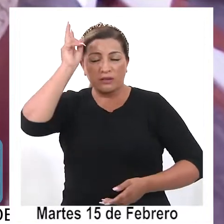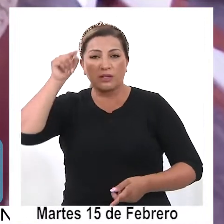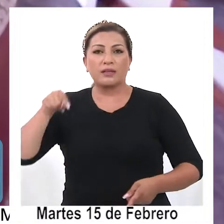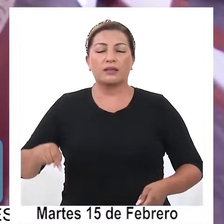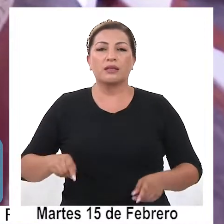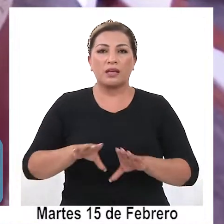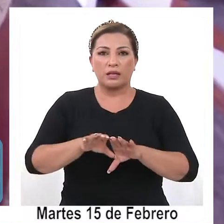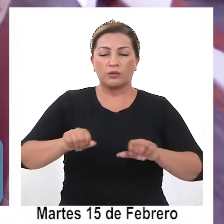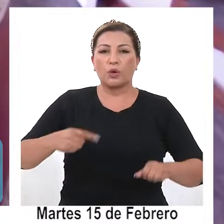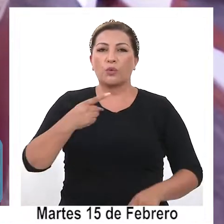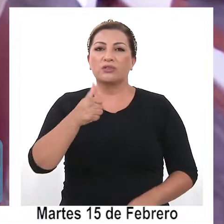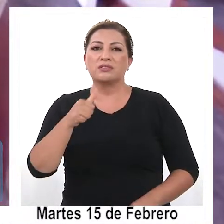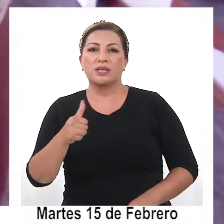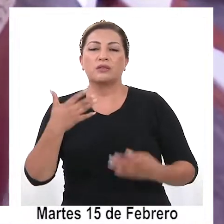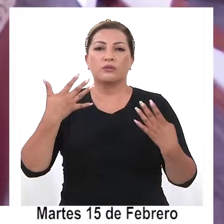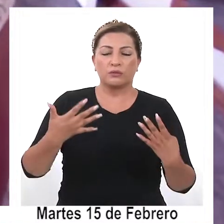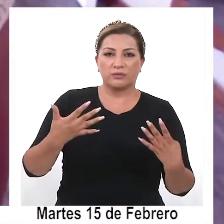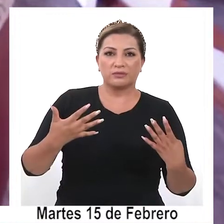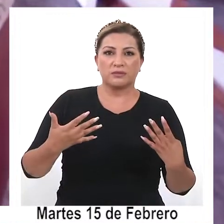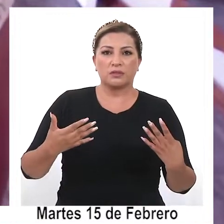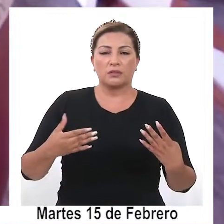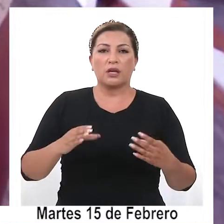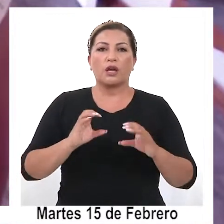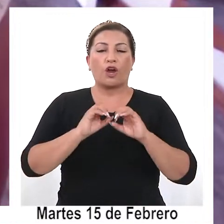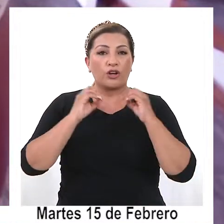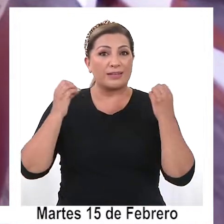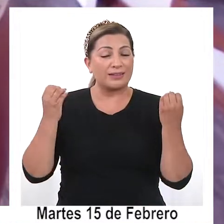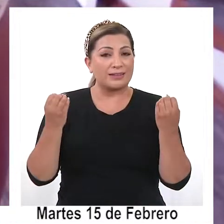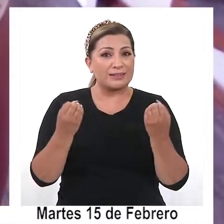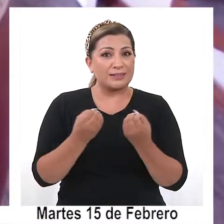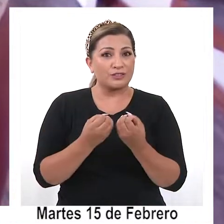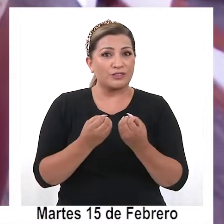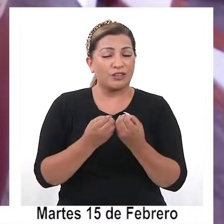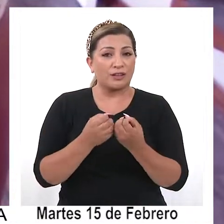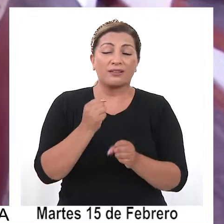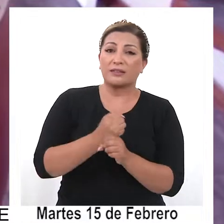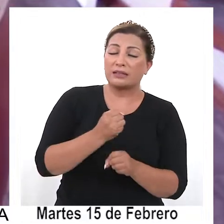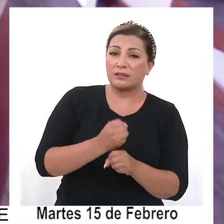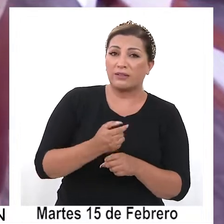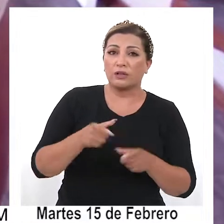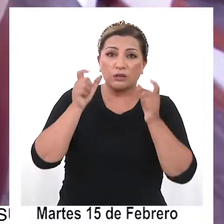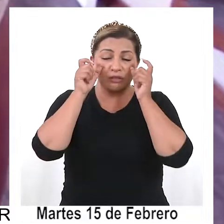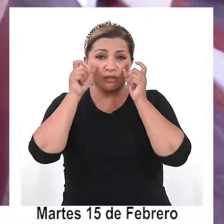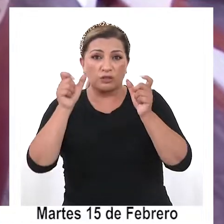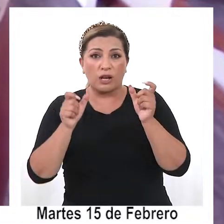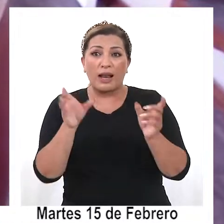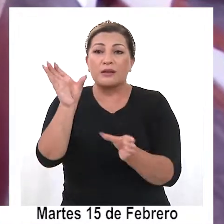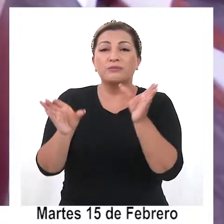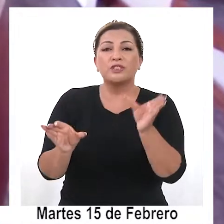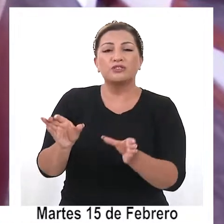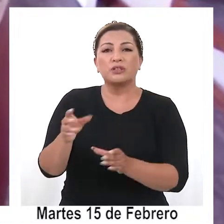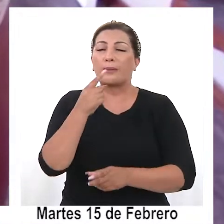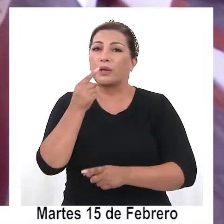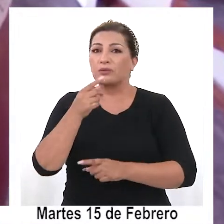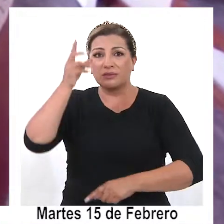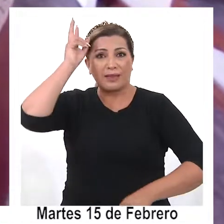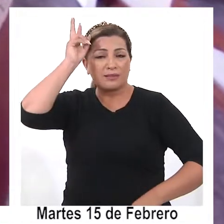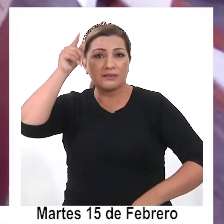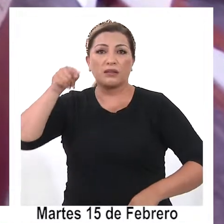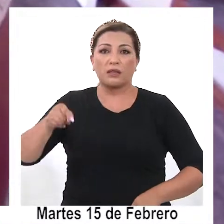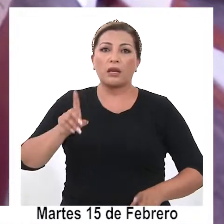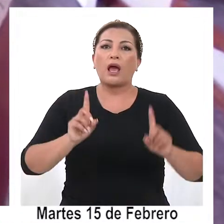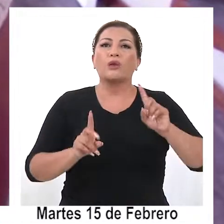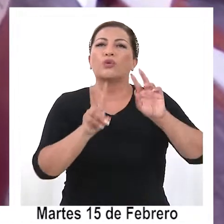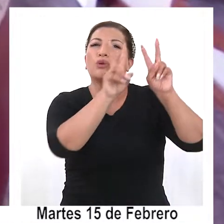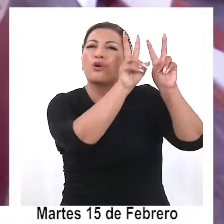en el Convenio 169 de la OIT, que la Organización Internacional del Trabajo que regula una consulta indígena en todos aquellos temas que pueden